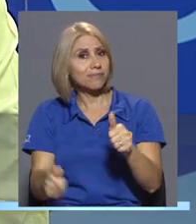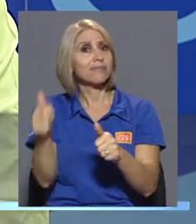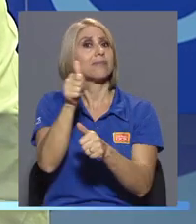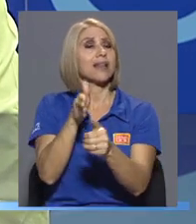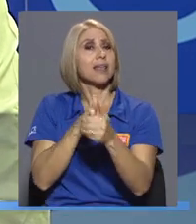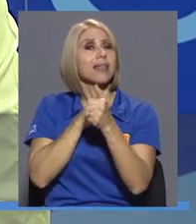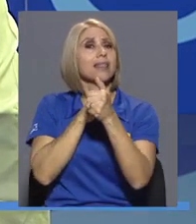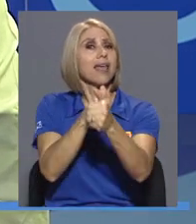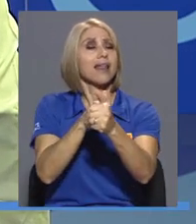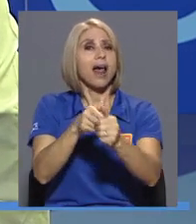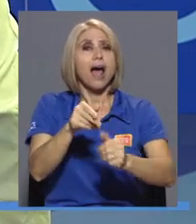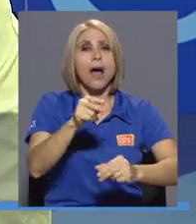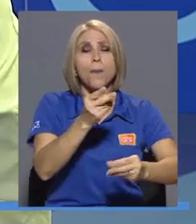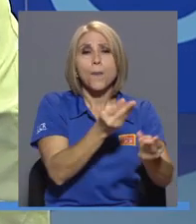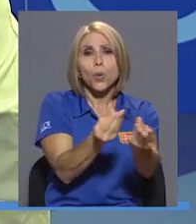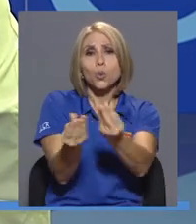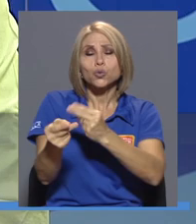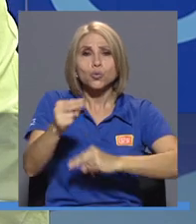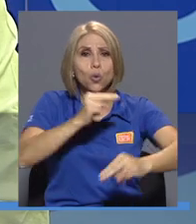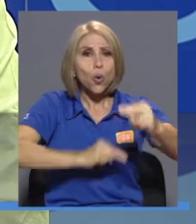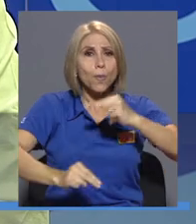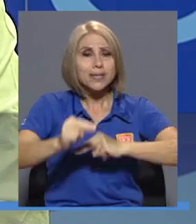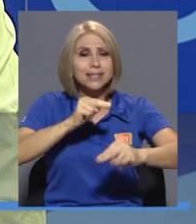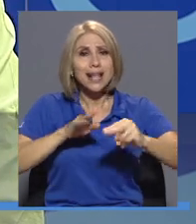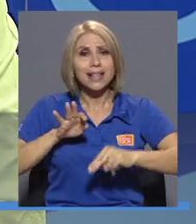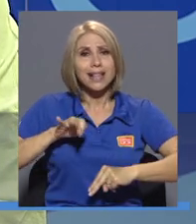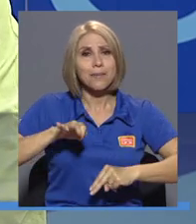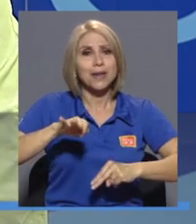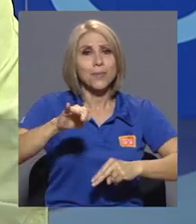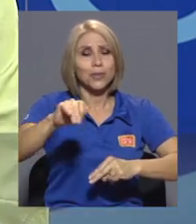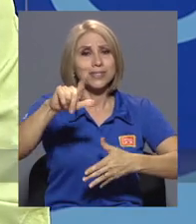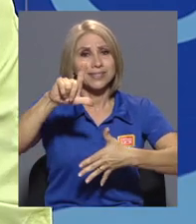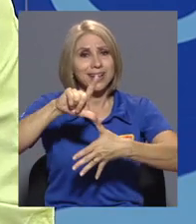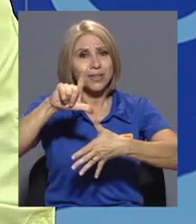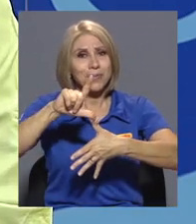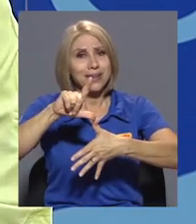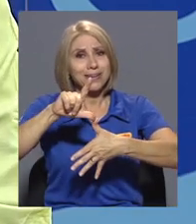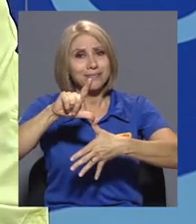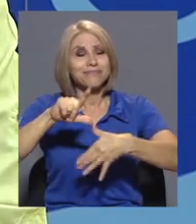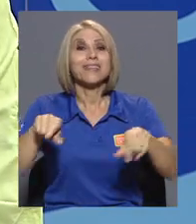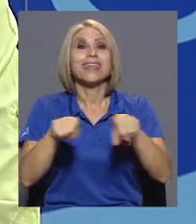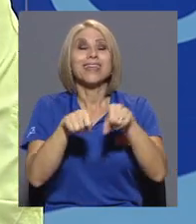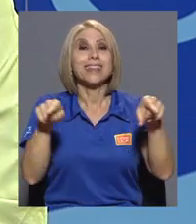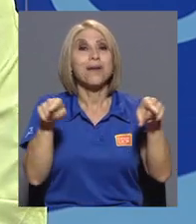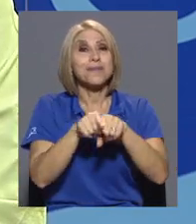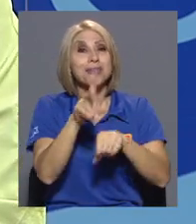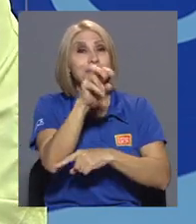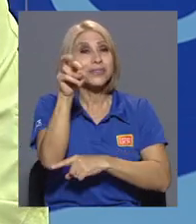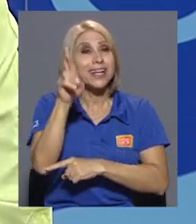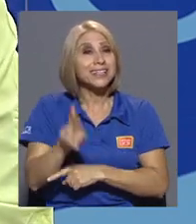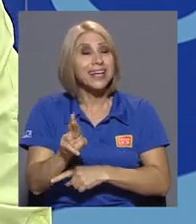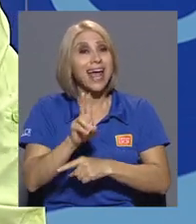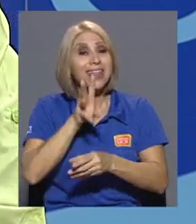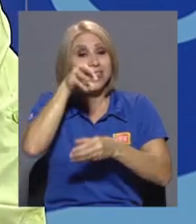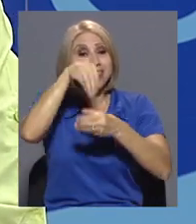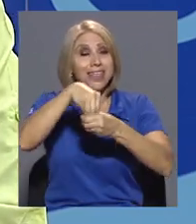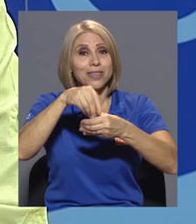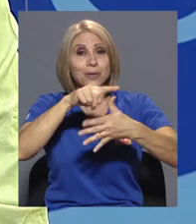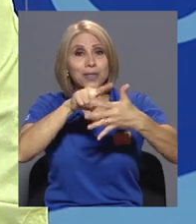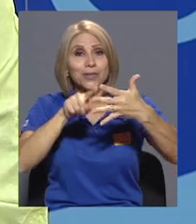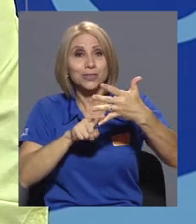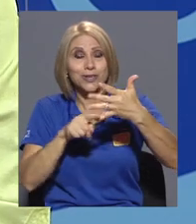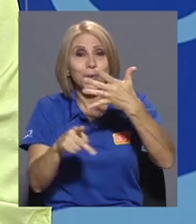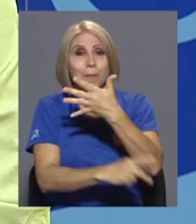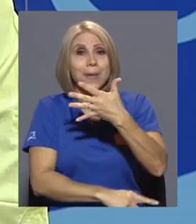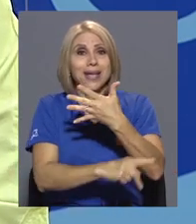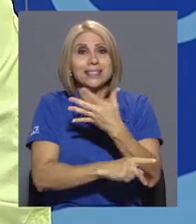de producción comercial de mariposas en Latinoamérica y por otro lado que se ubica entre los cinco países productores